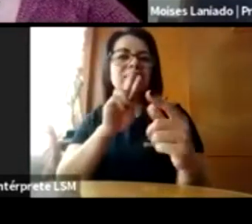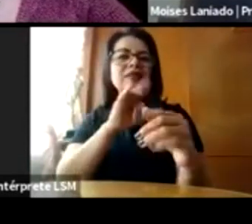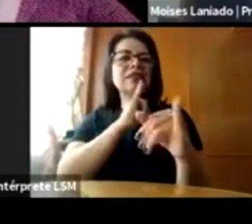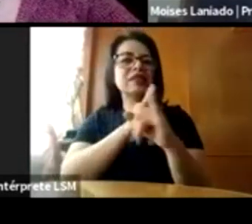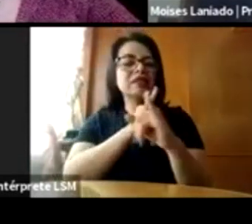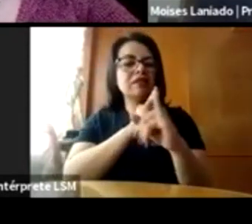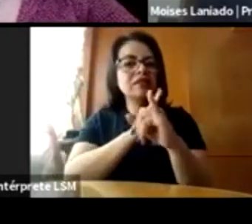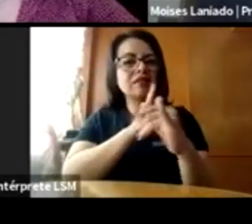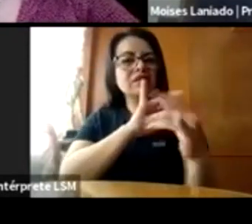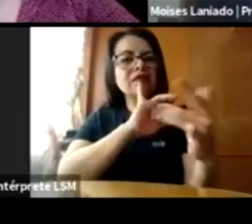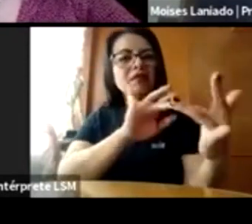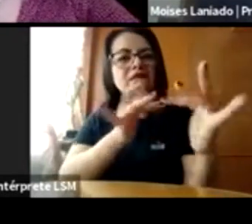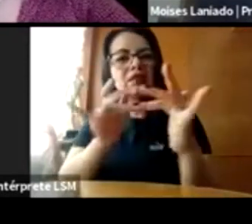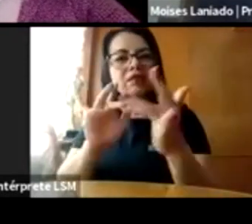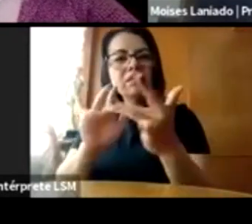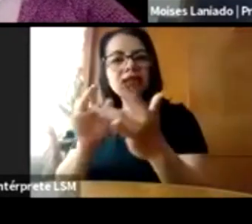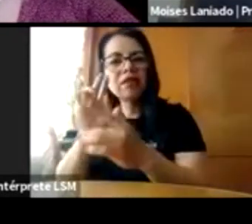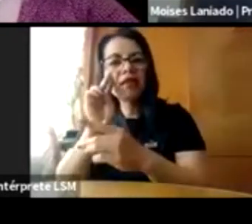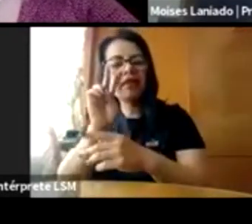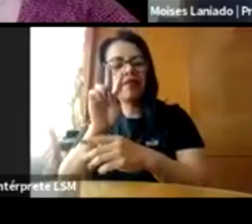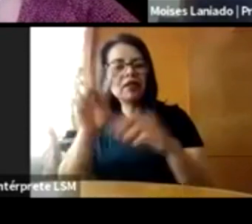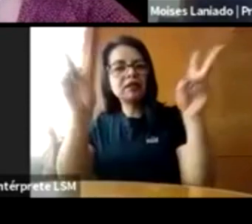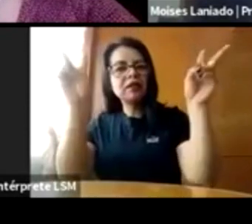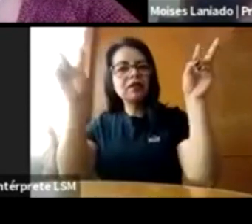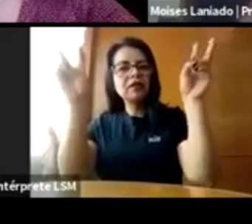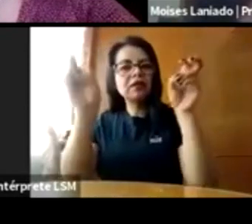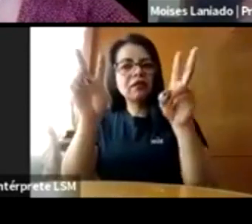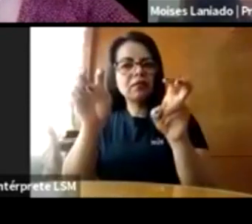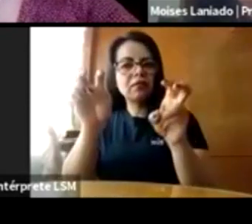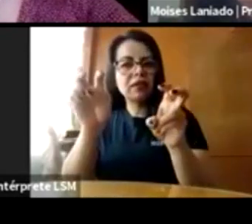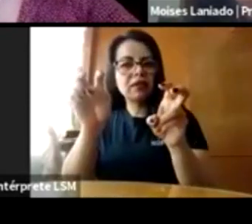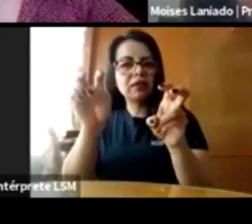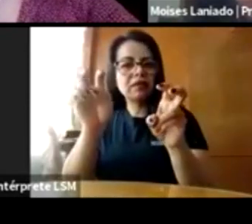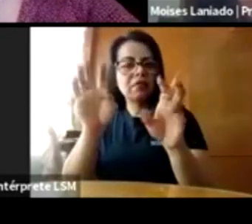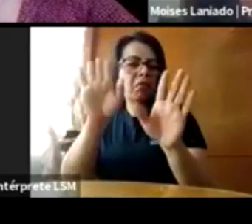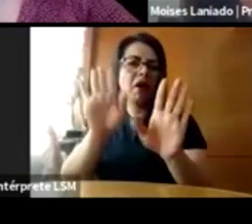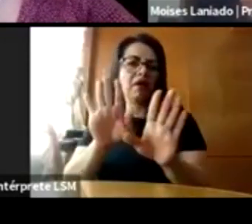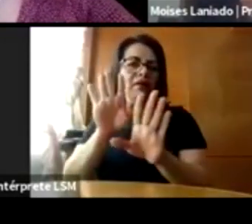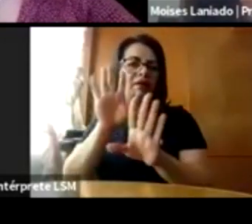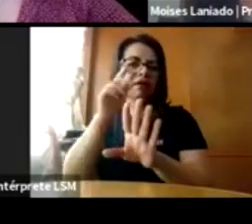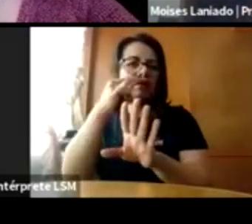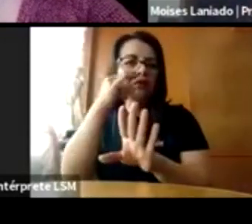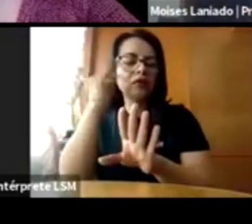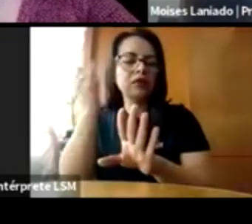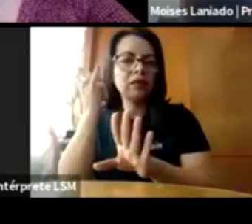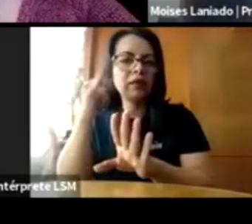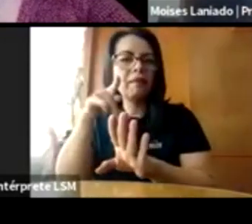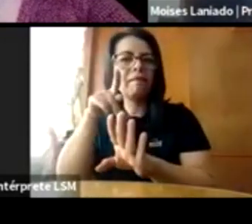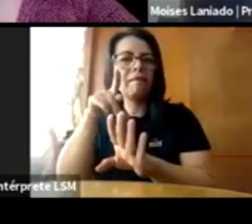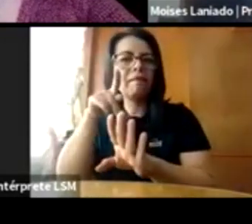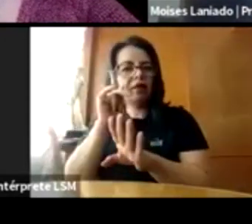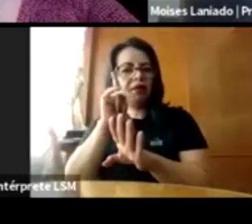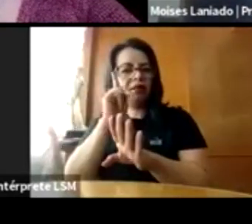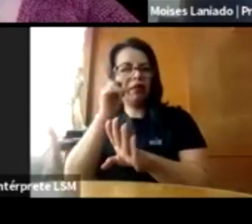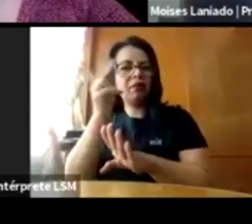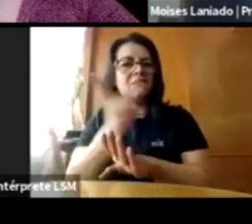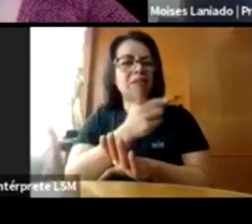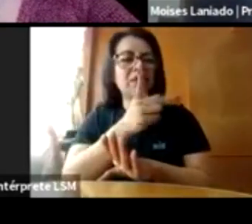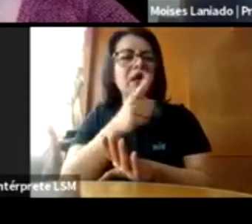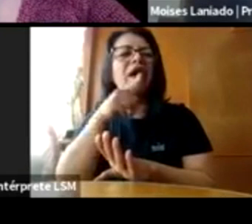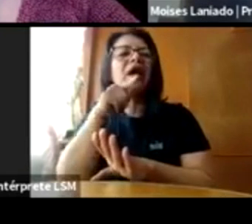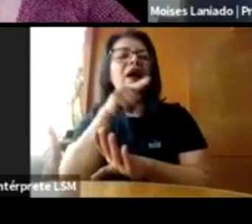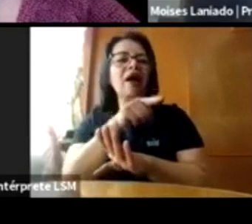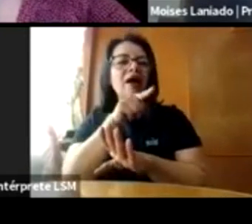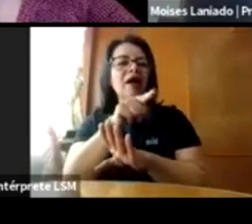que se encarga de ver los grandes temas que no parecen ser evidentes, le dijimos, ¿qué es lo que más te ha llamado la